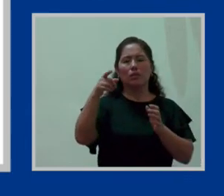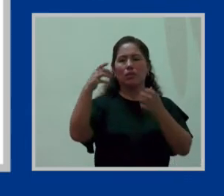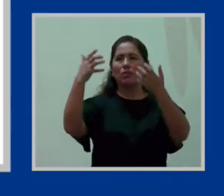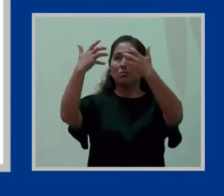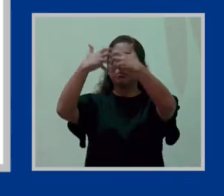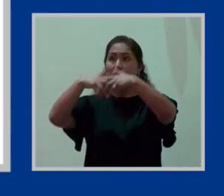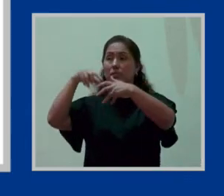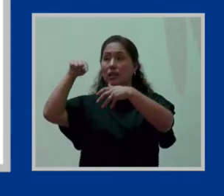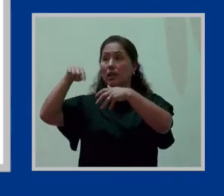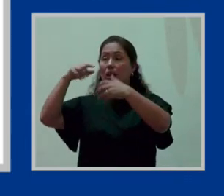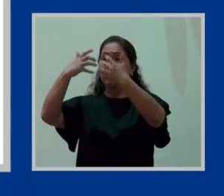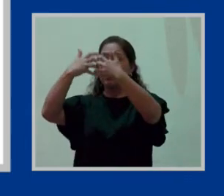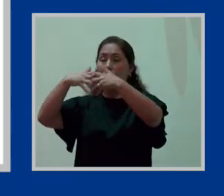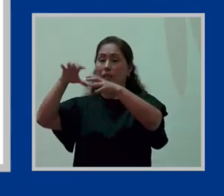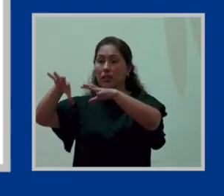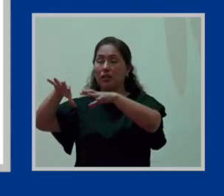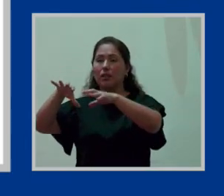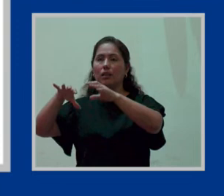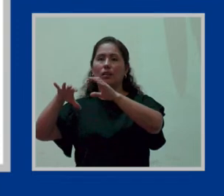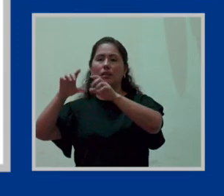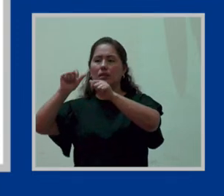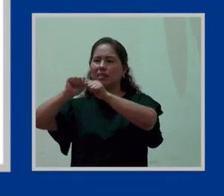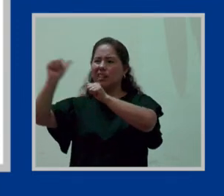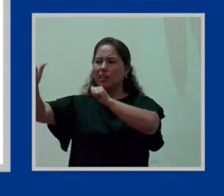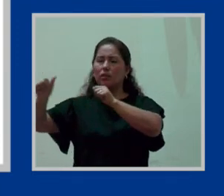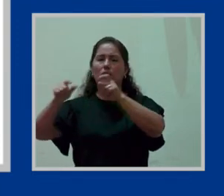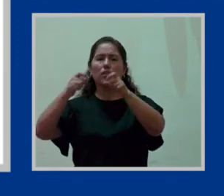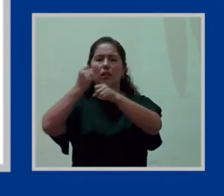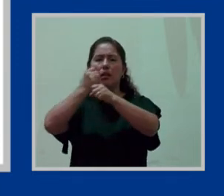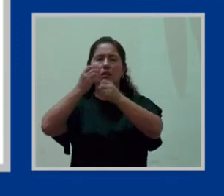usted mejor ¿no? ¿no? ¿no? ¿no? ¿no?